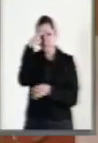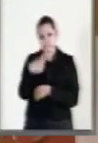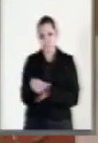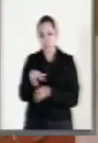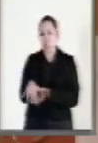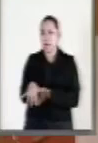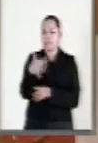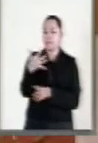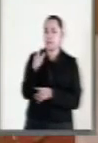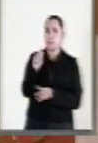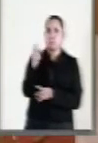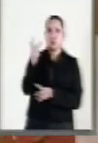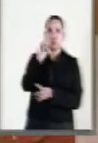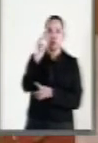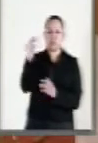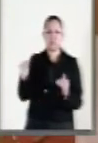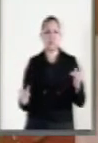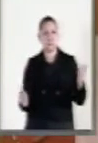15.8%.